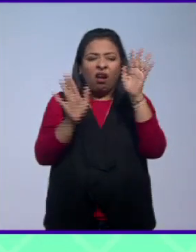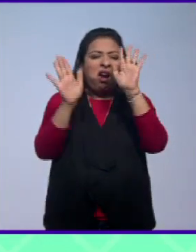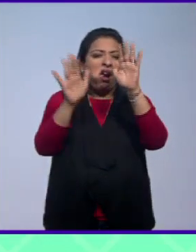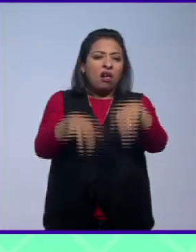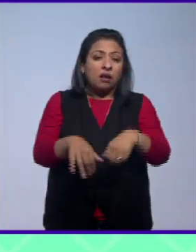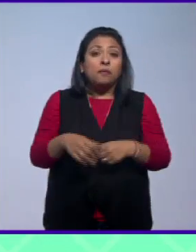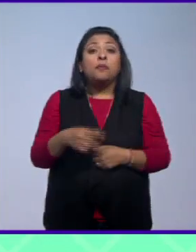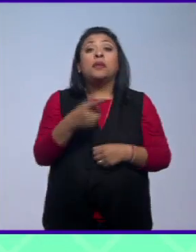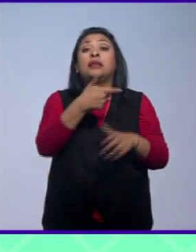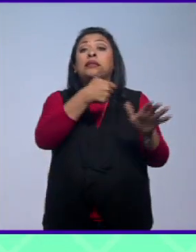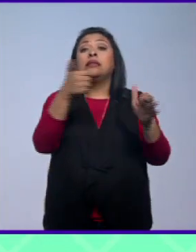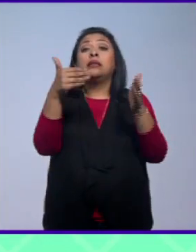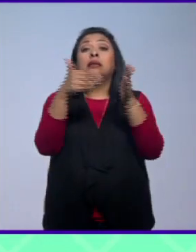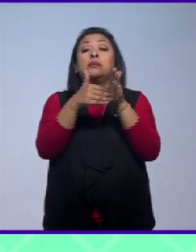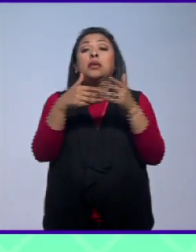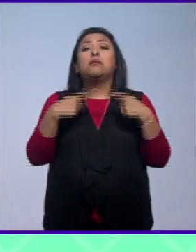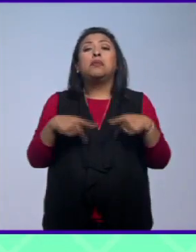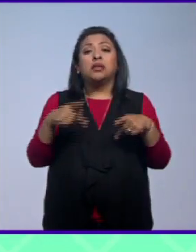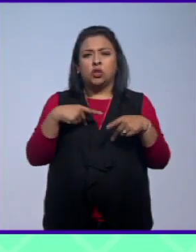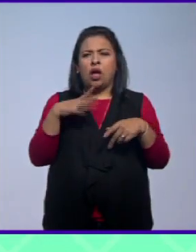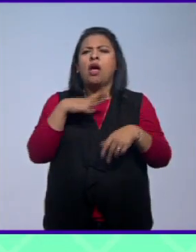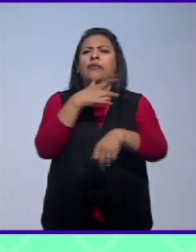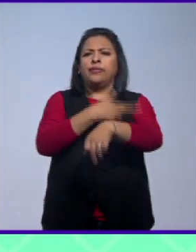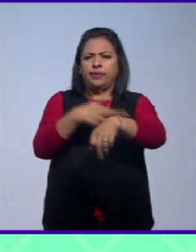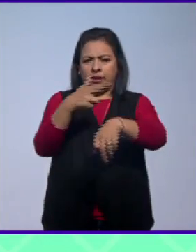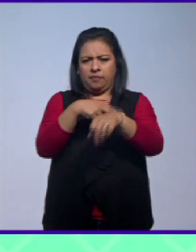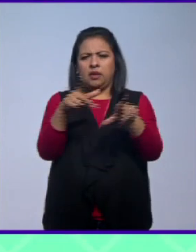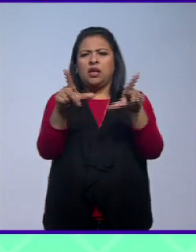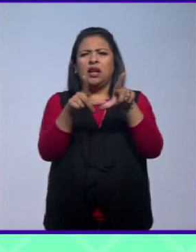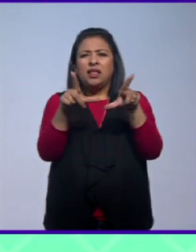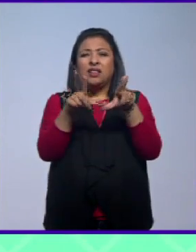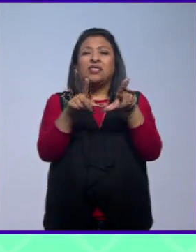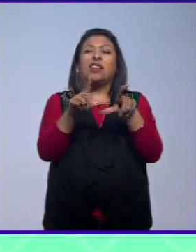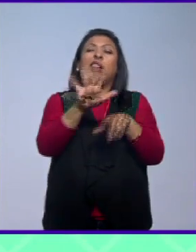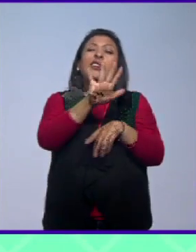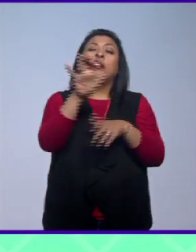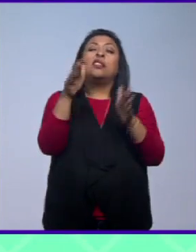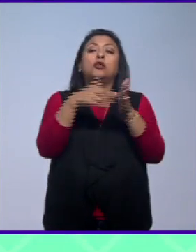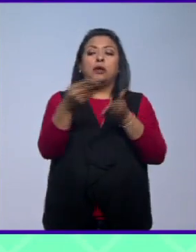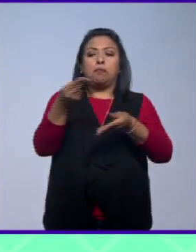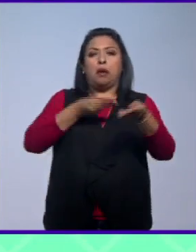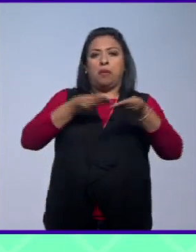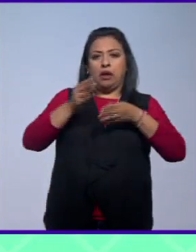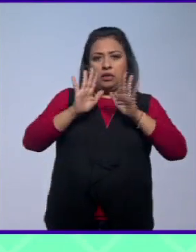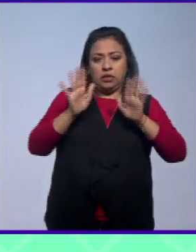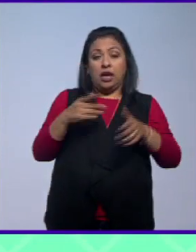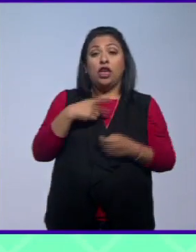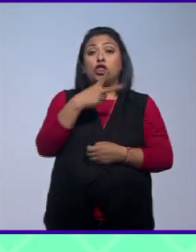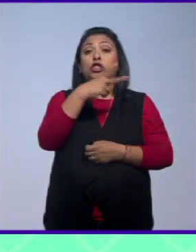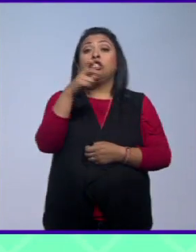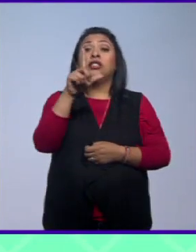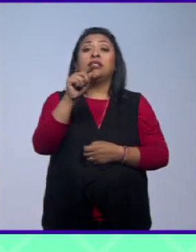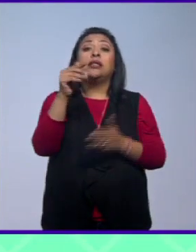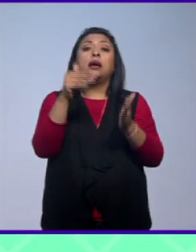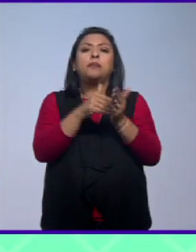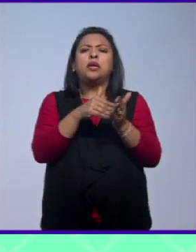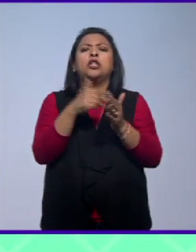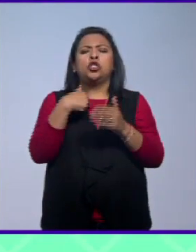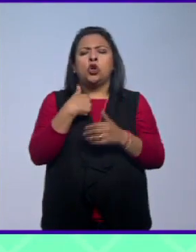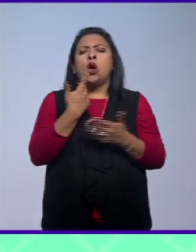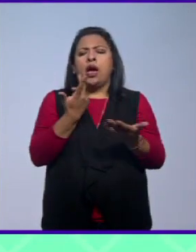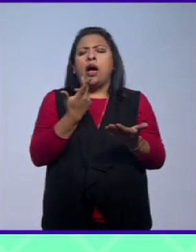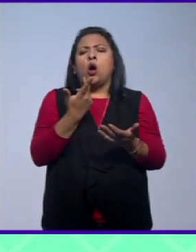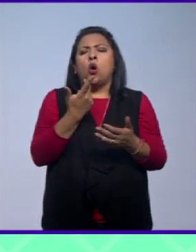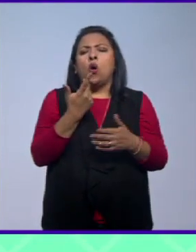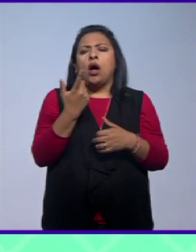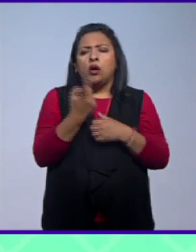más de 600 mil personas tramitaron su credencial poco más de 500 mil la recibieron 270 mil la activaron y